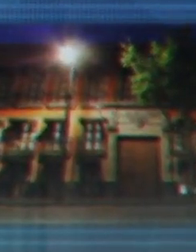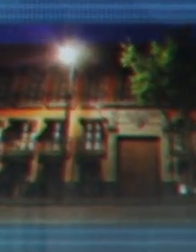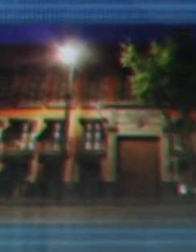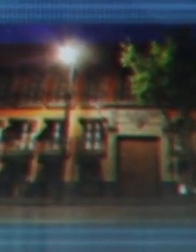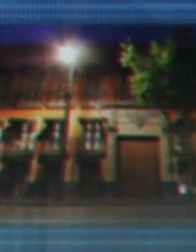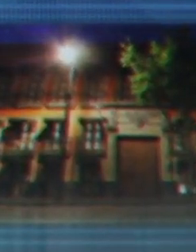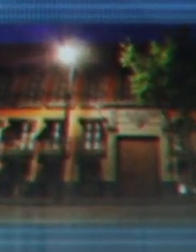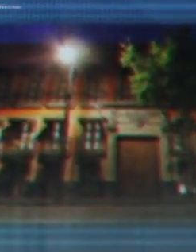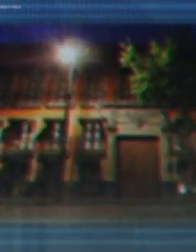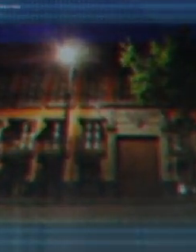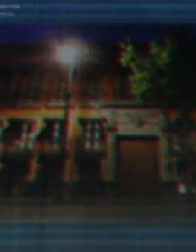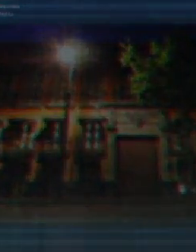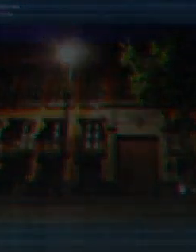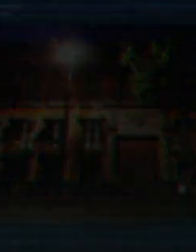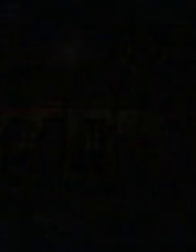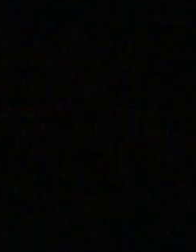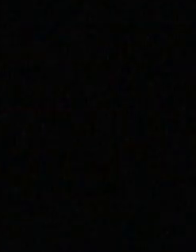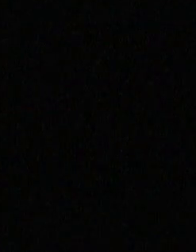tardes.